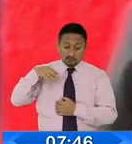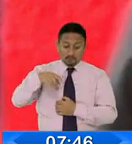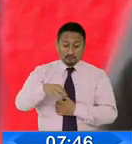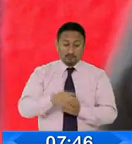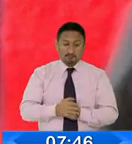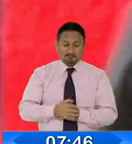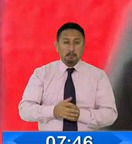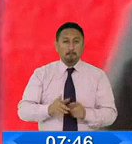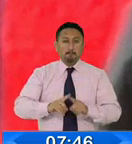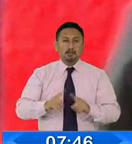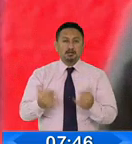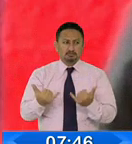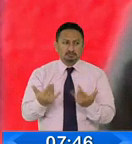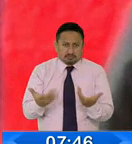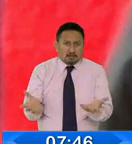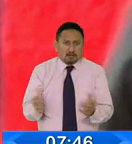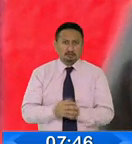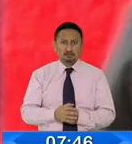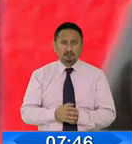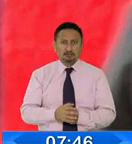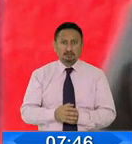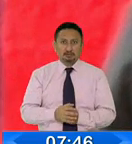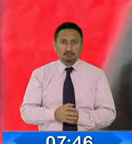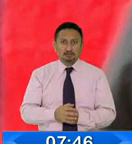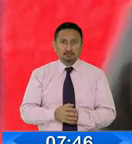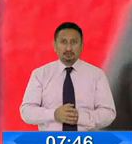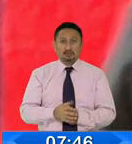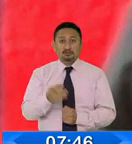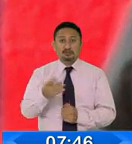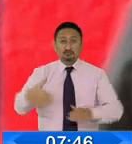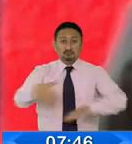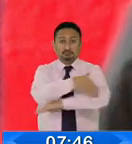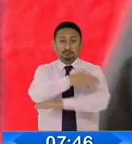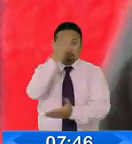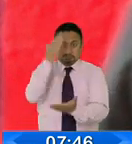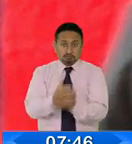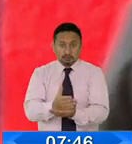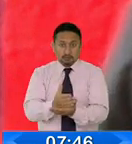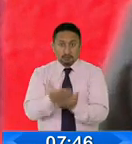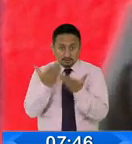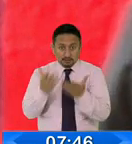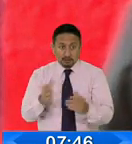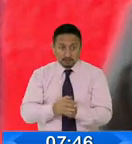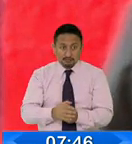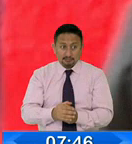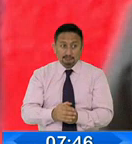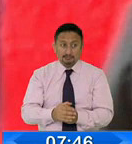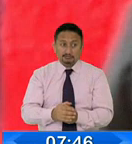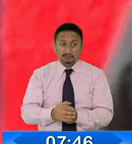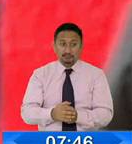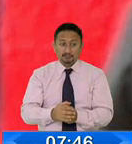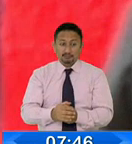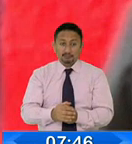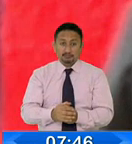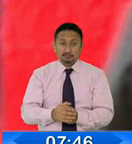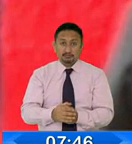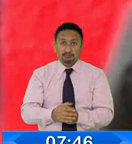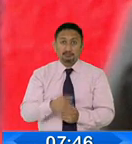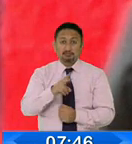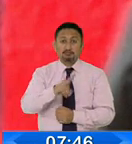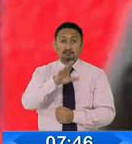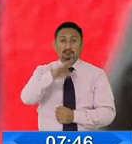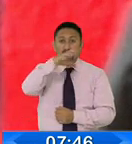es hora, ya ustedes bloqueen las carreteras, tómense las sedes de las 24